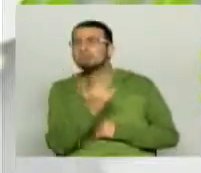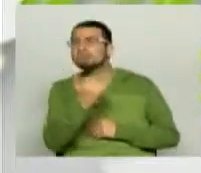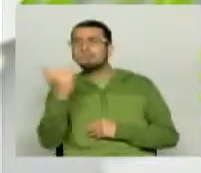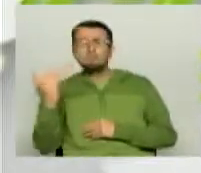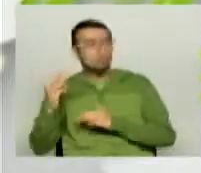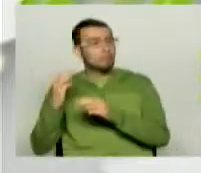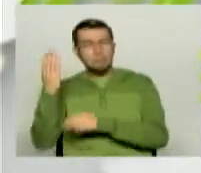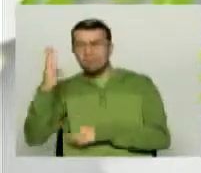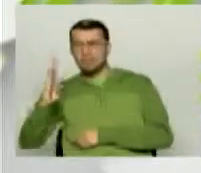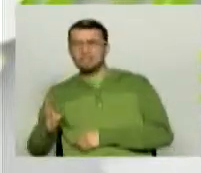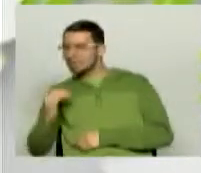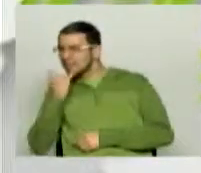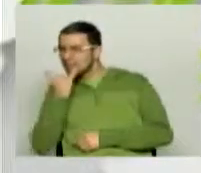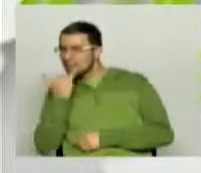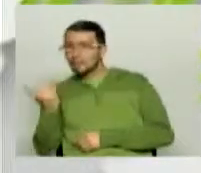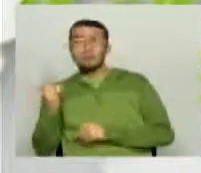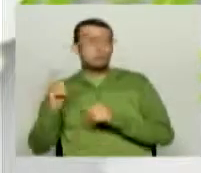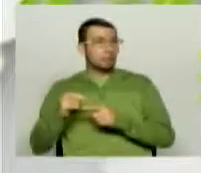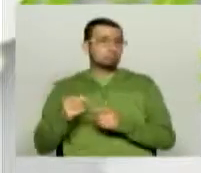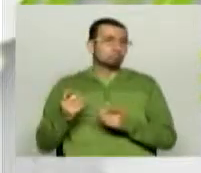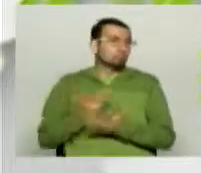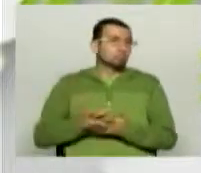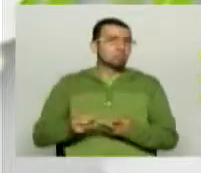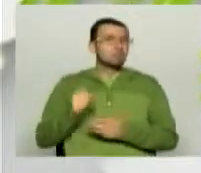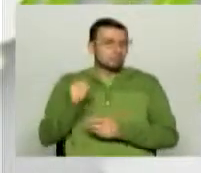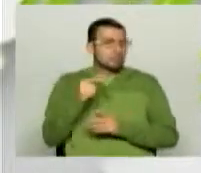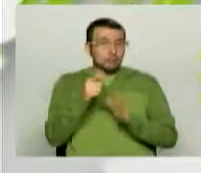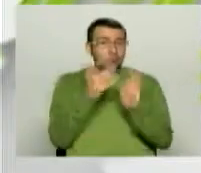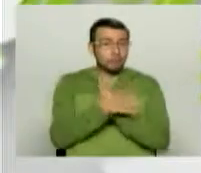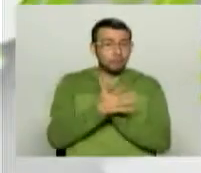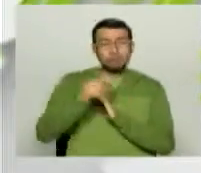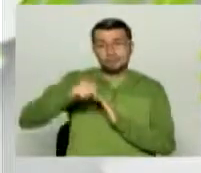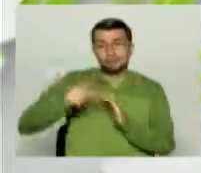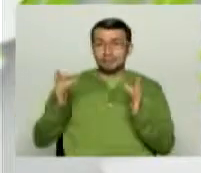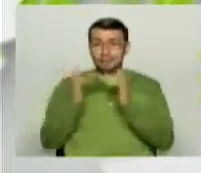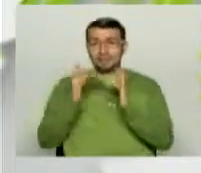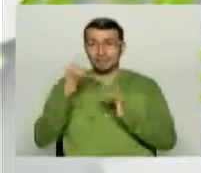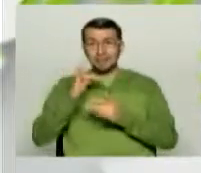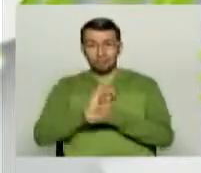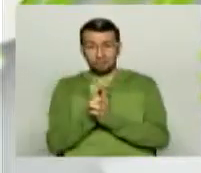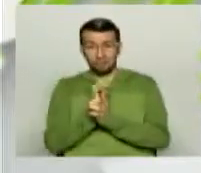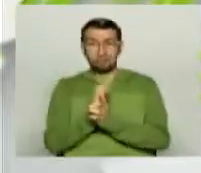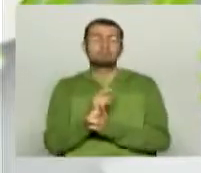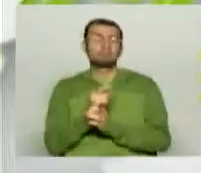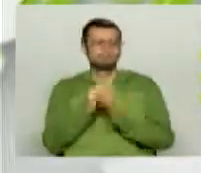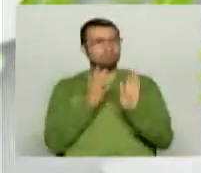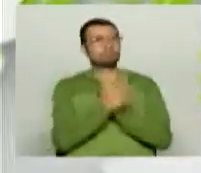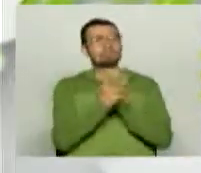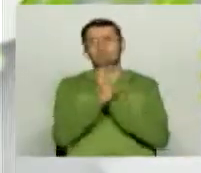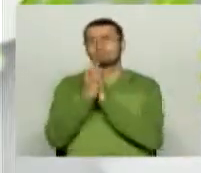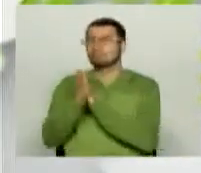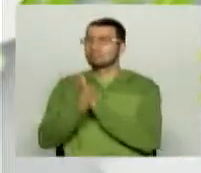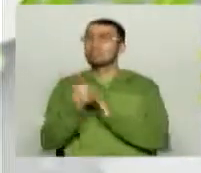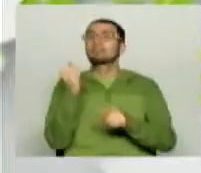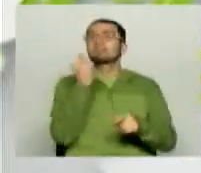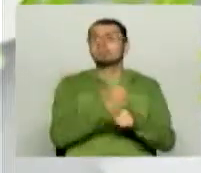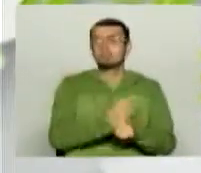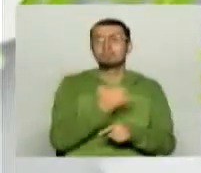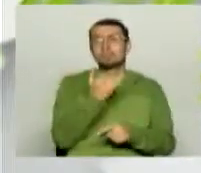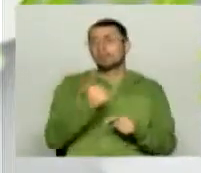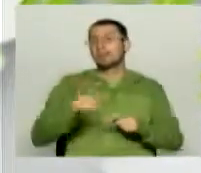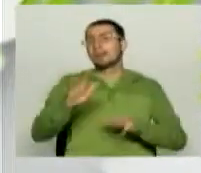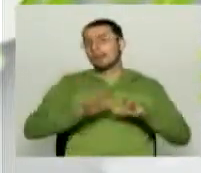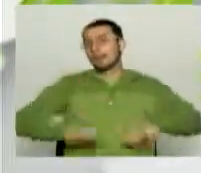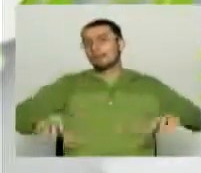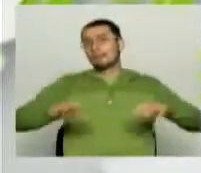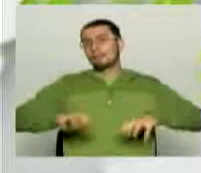territorio brasileño y también la manera como bien lo decías, nuestro canal regional está llevando información relacionada con este evento